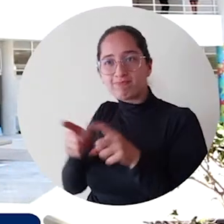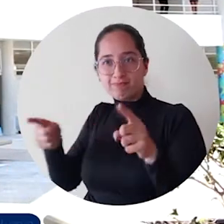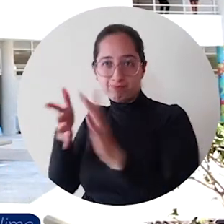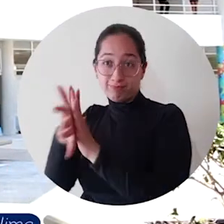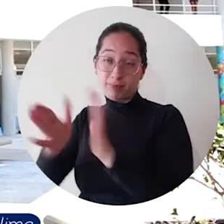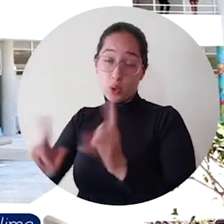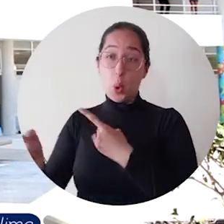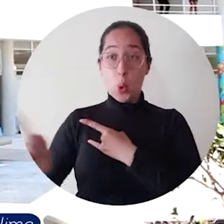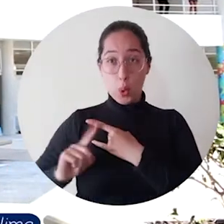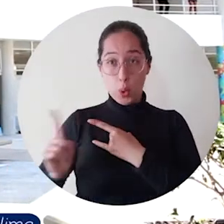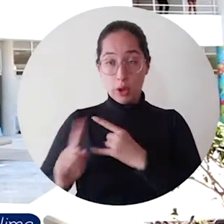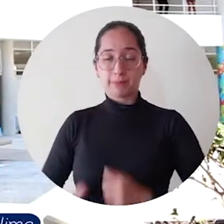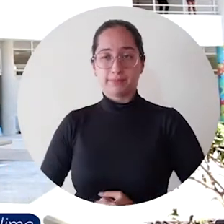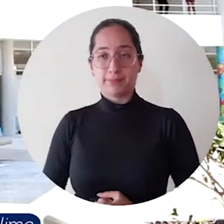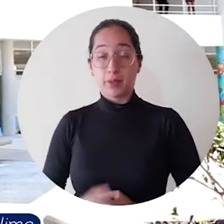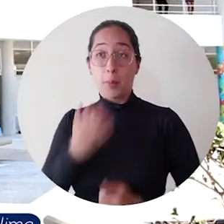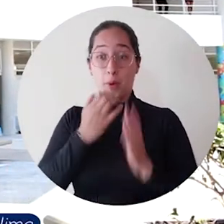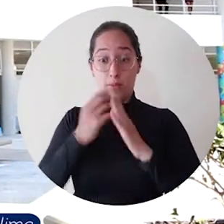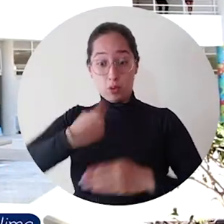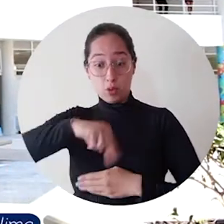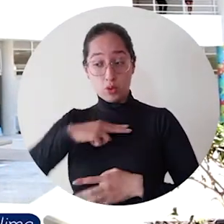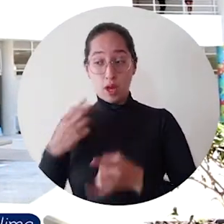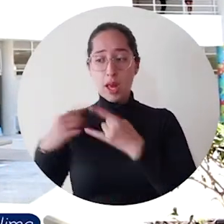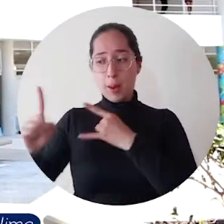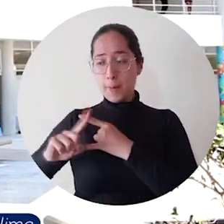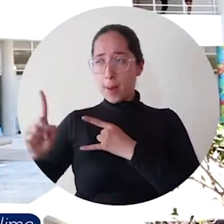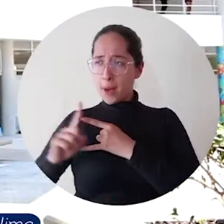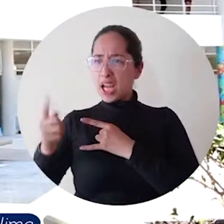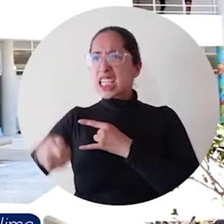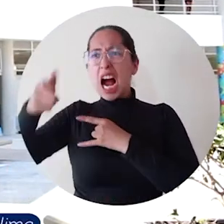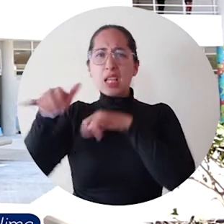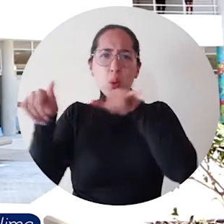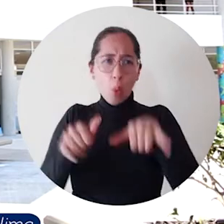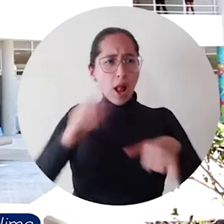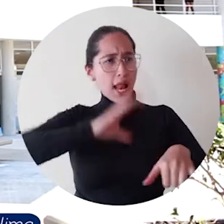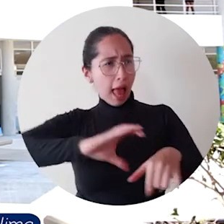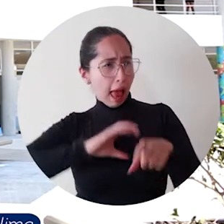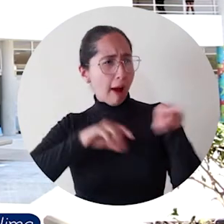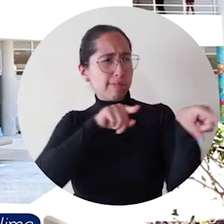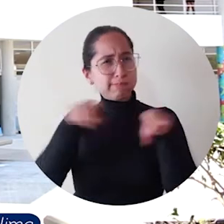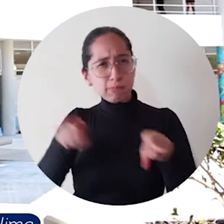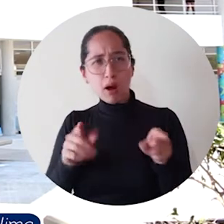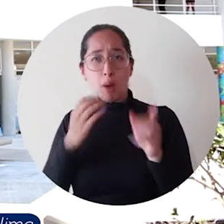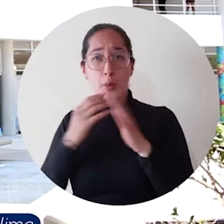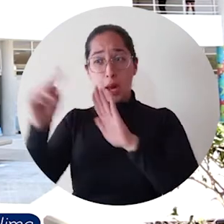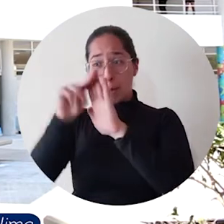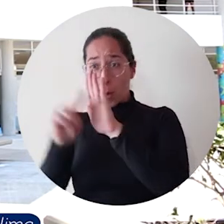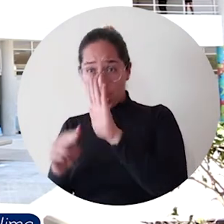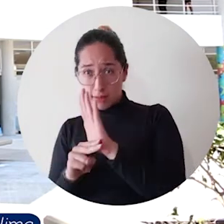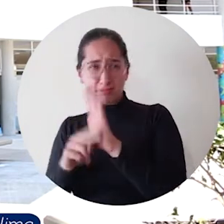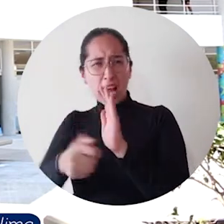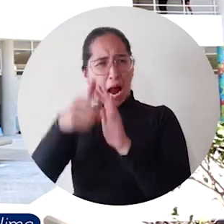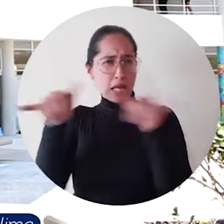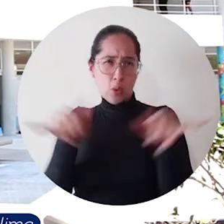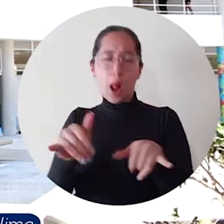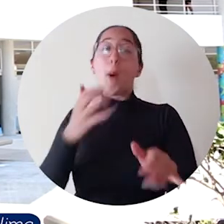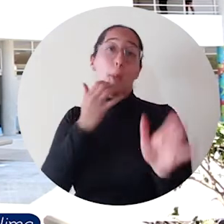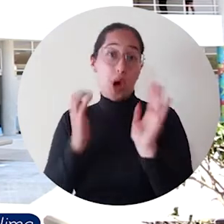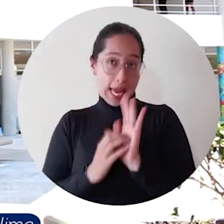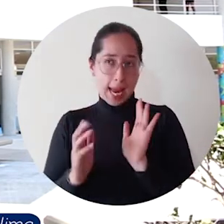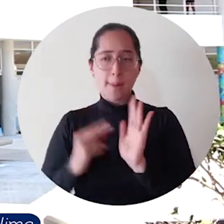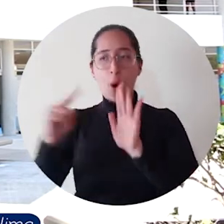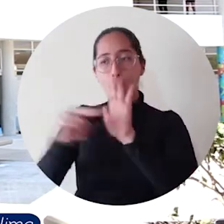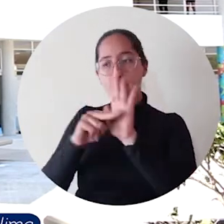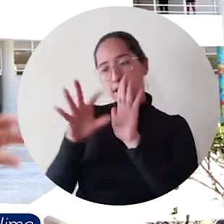Universidad del Tolima tenemos mucha proximidad conceptual con la Universidad del Magdalena en tanto tenemos políticas hermanas. Cito por